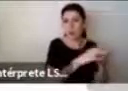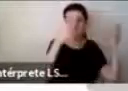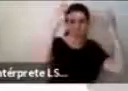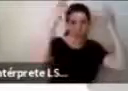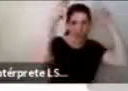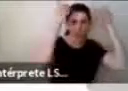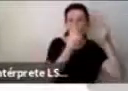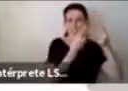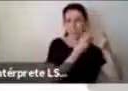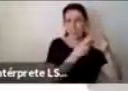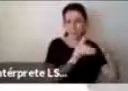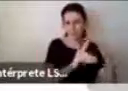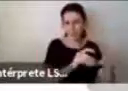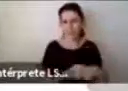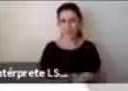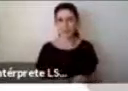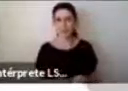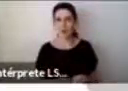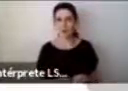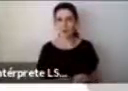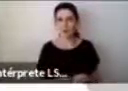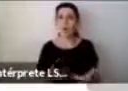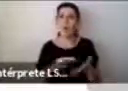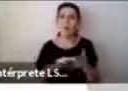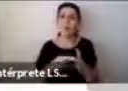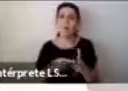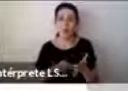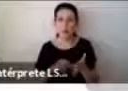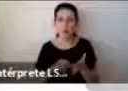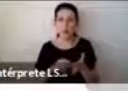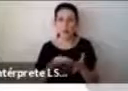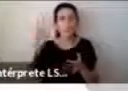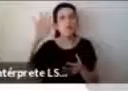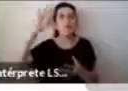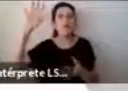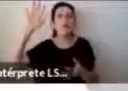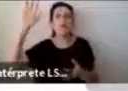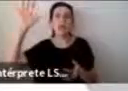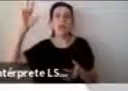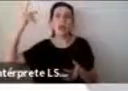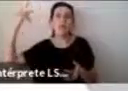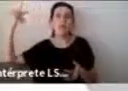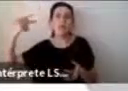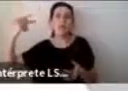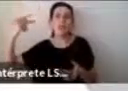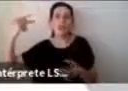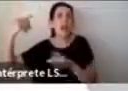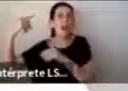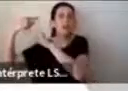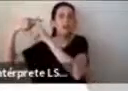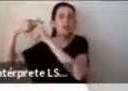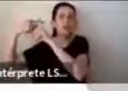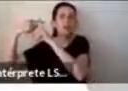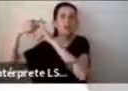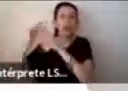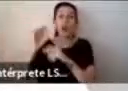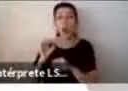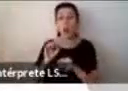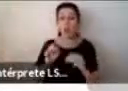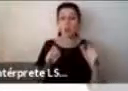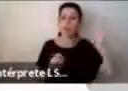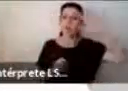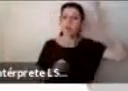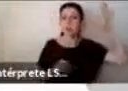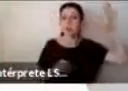de todo esto es que tanto la idealización de los diagnósticos como la devaluación de ellos generan efectos en cómo los apoyos se